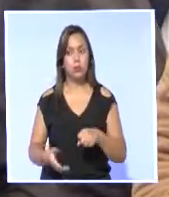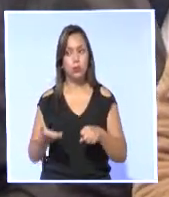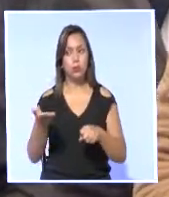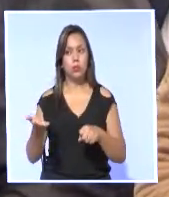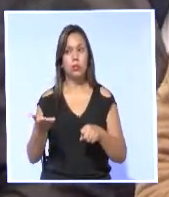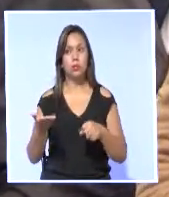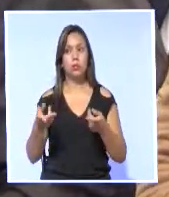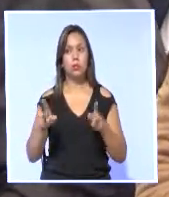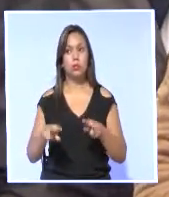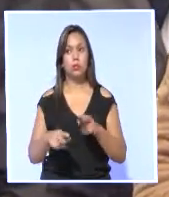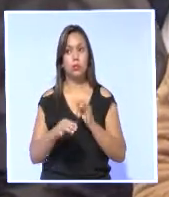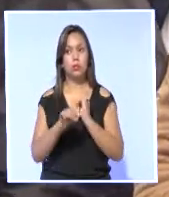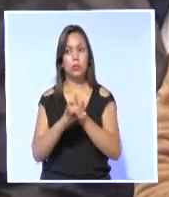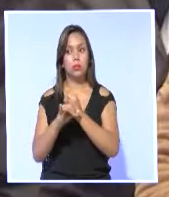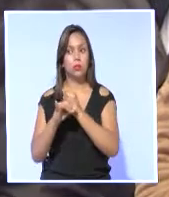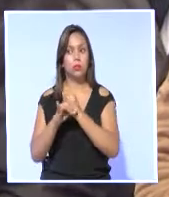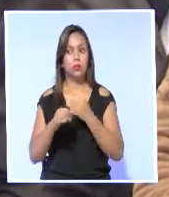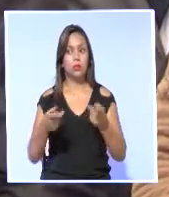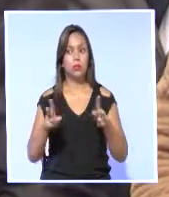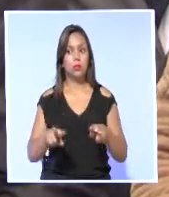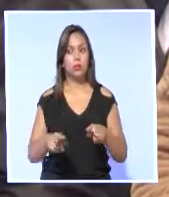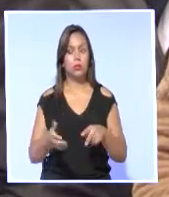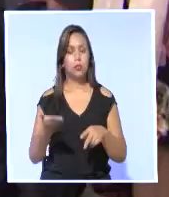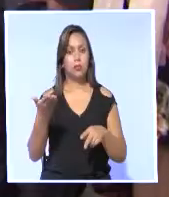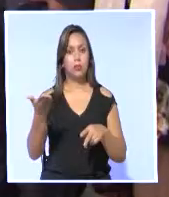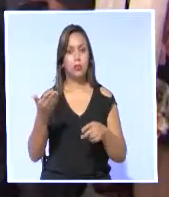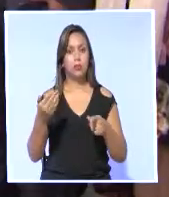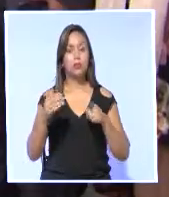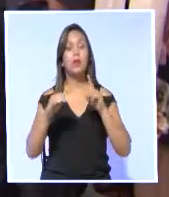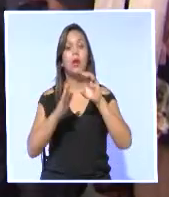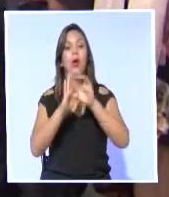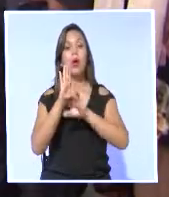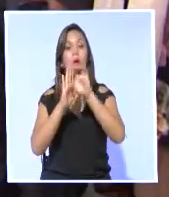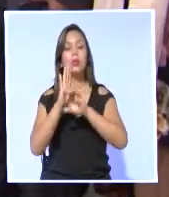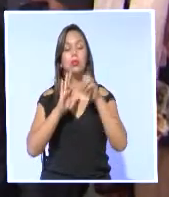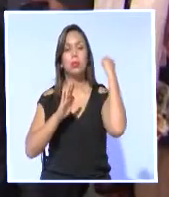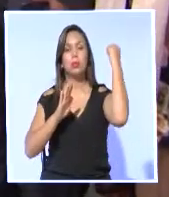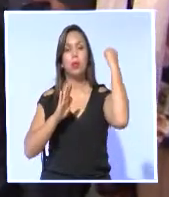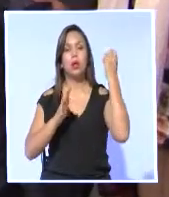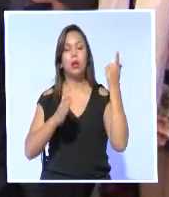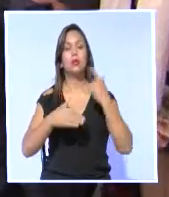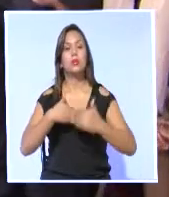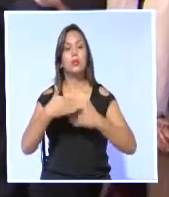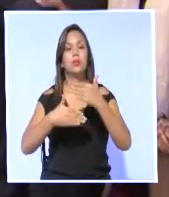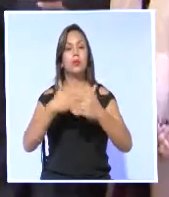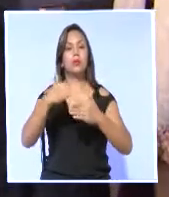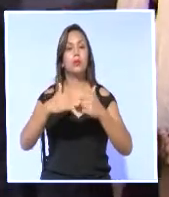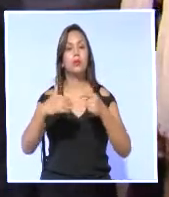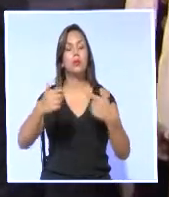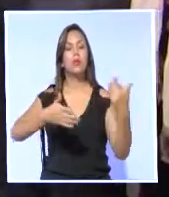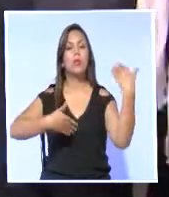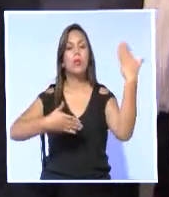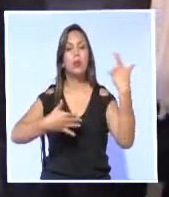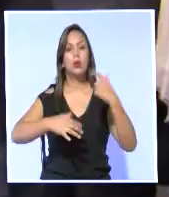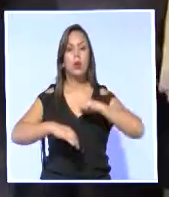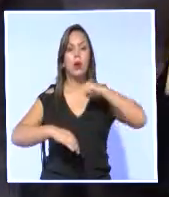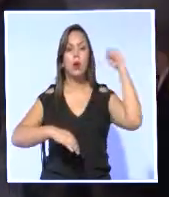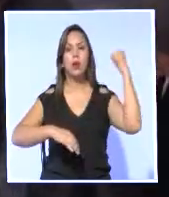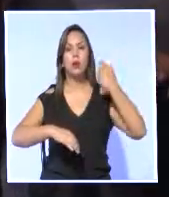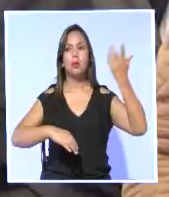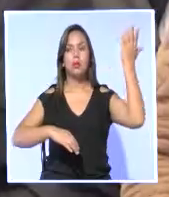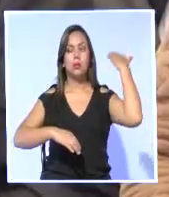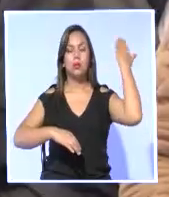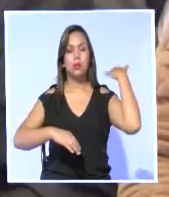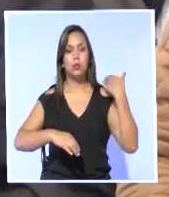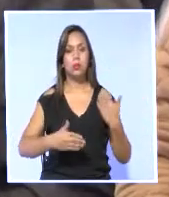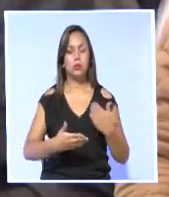desinstitucionalizar al país, sino fortalecer el Estado Constitucional de Derecho y el proceso político que ganó las elecciones del pasado 2 de